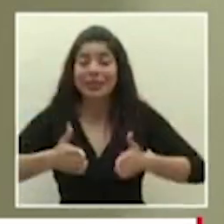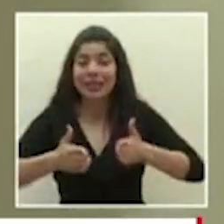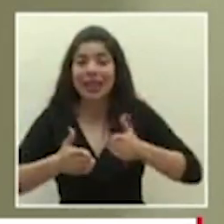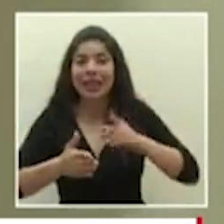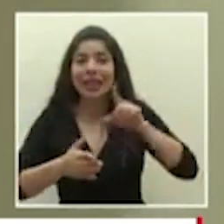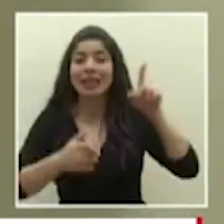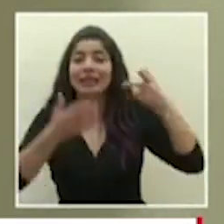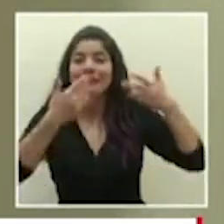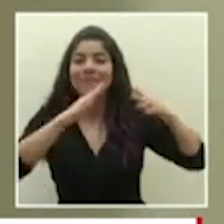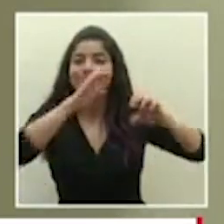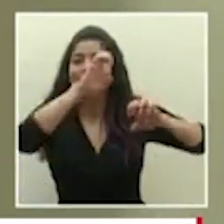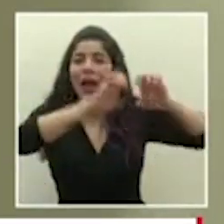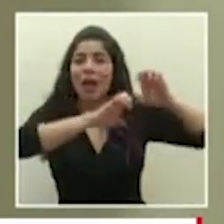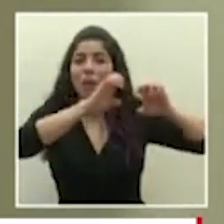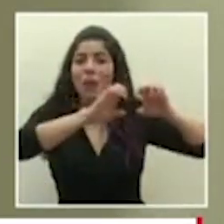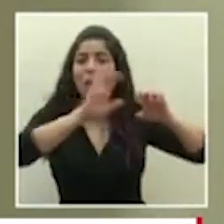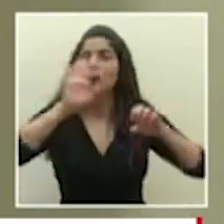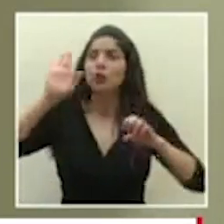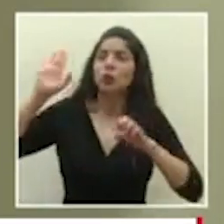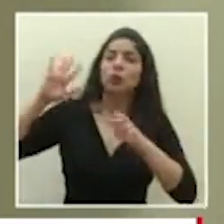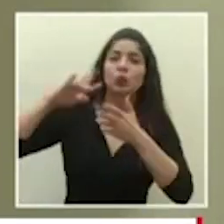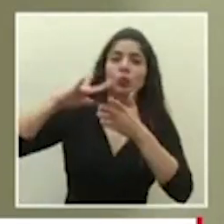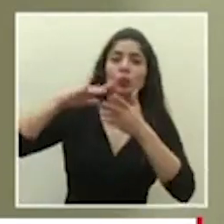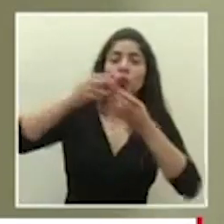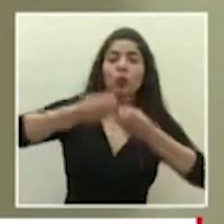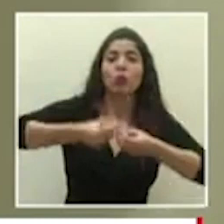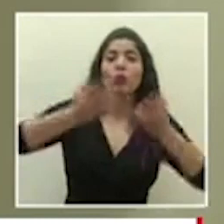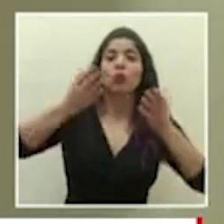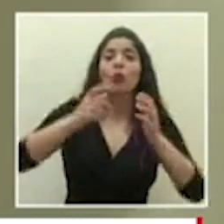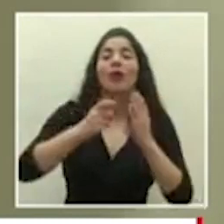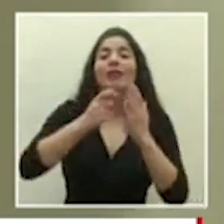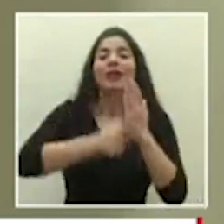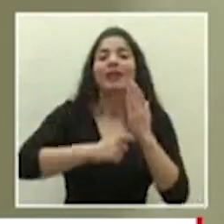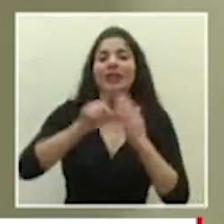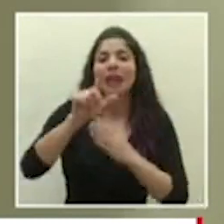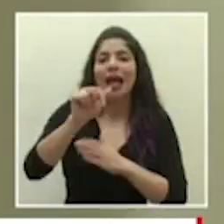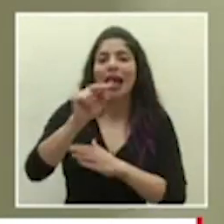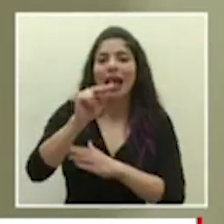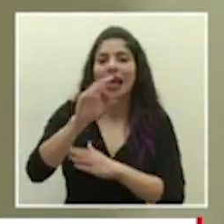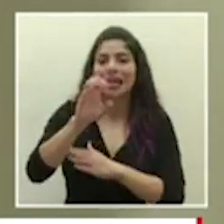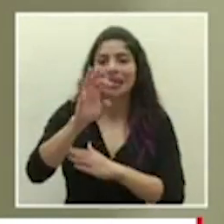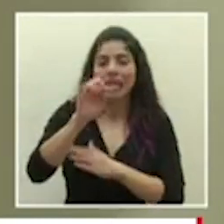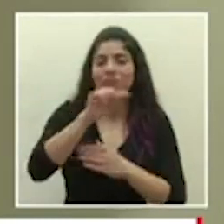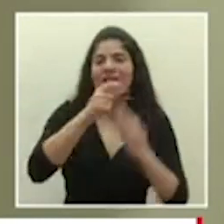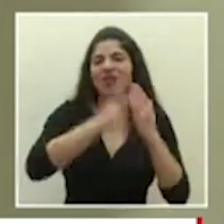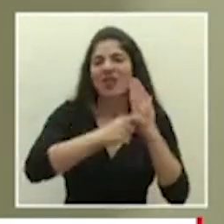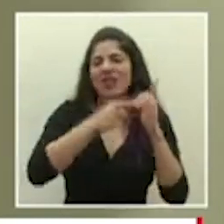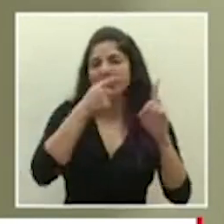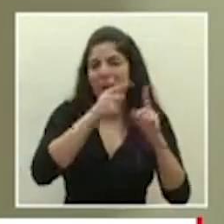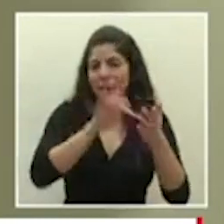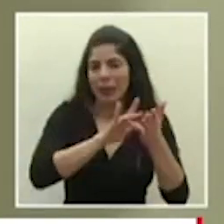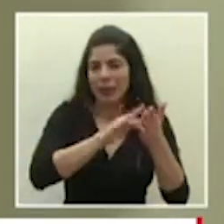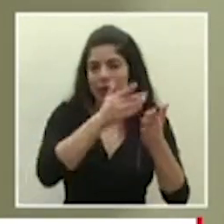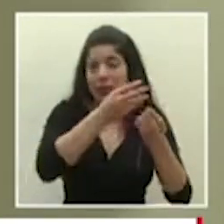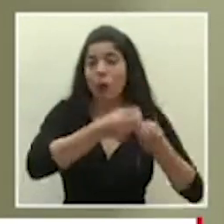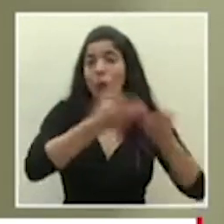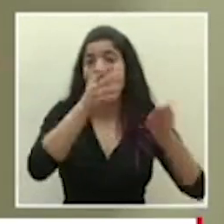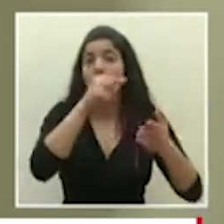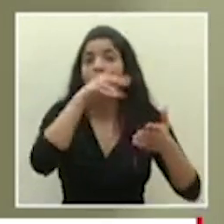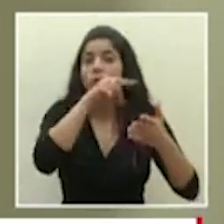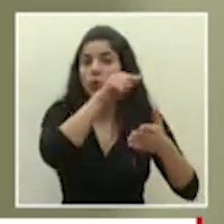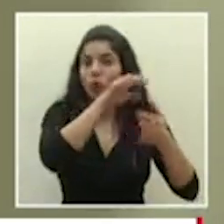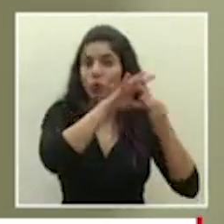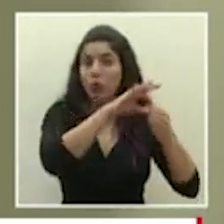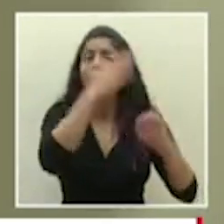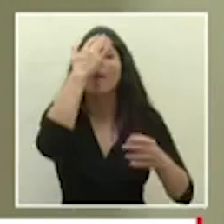evaluaron en el estudio publicado en la revista Lancet que es una revista médica porque esos